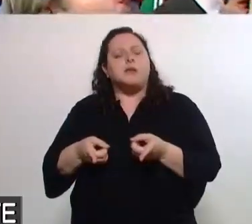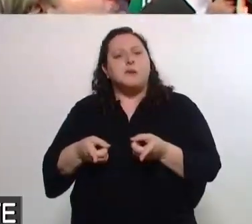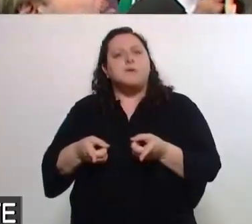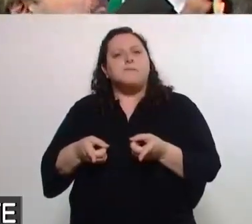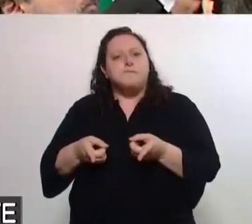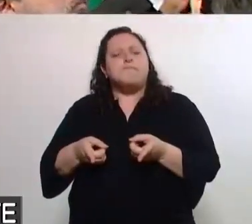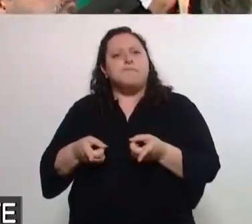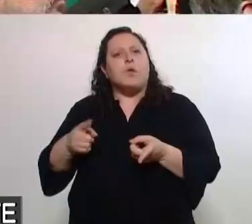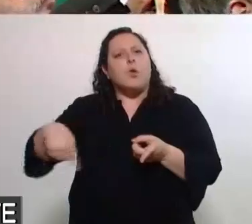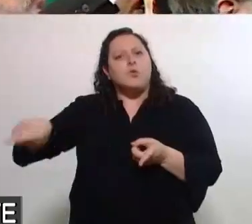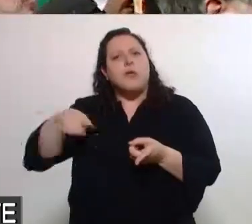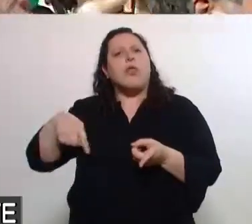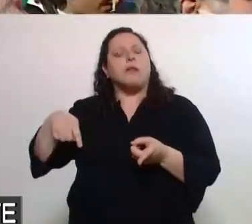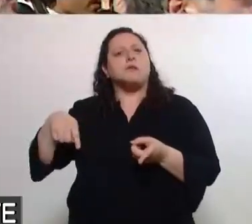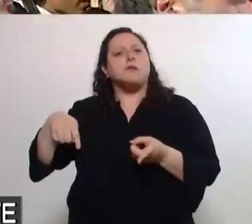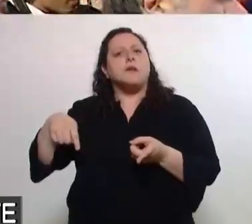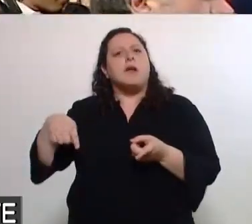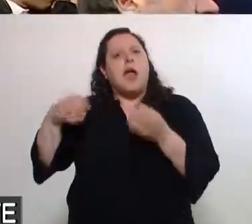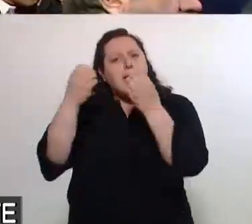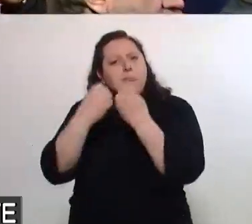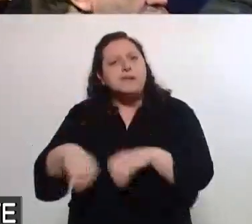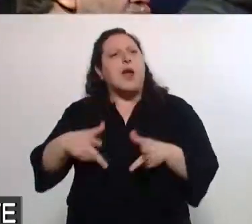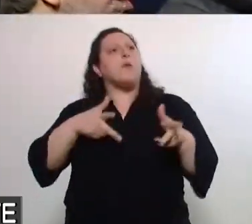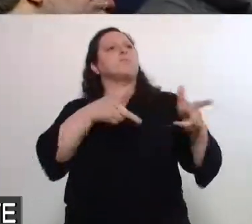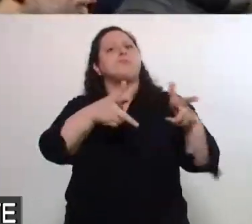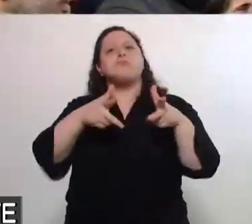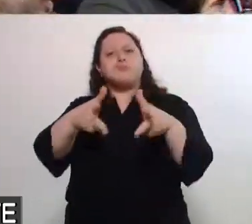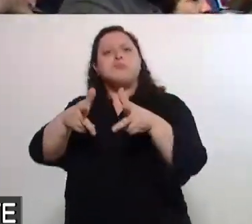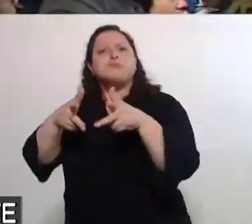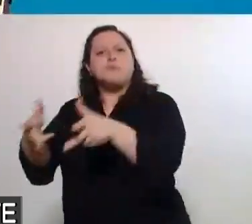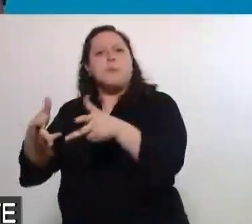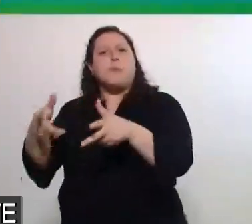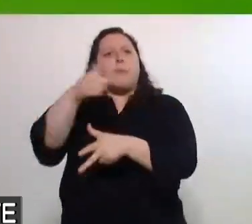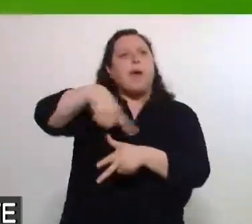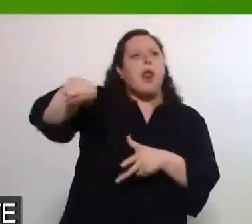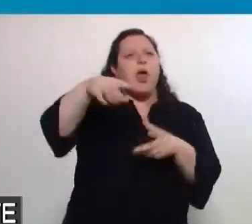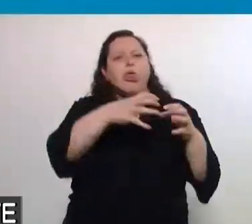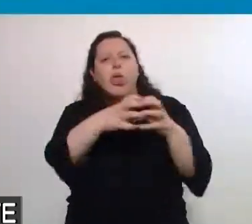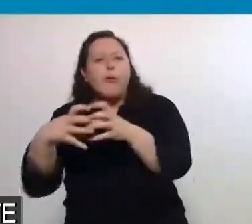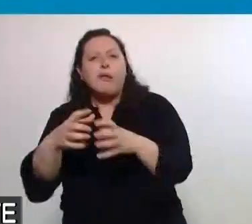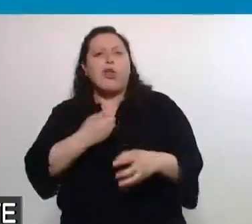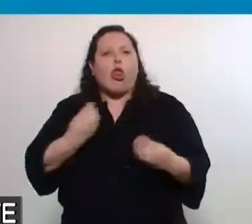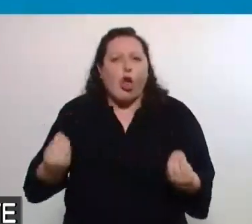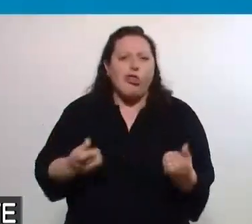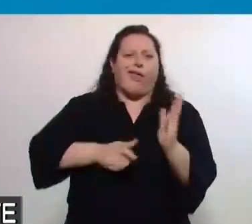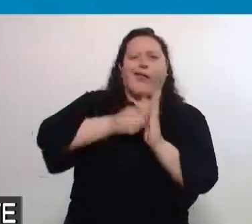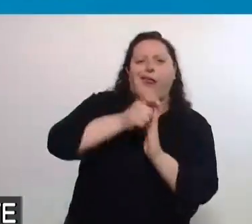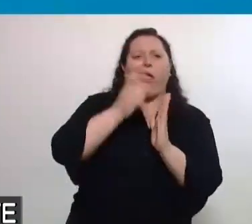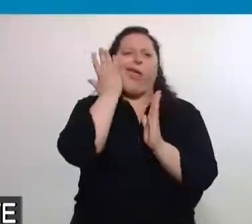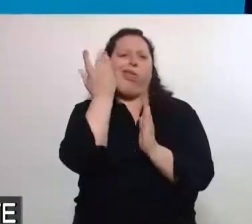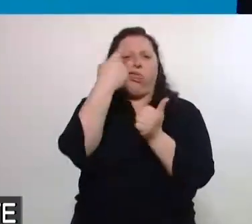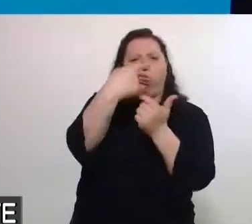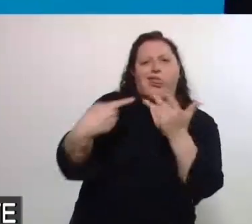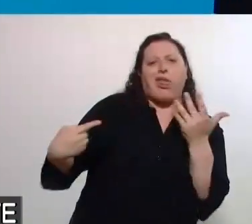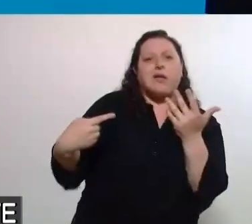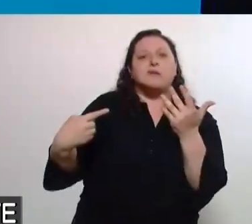a poder empezar a poder plantear en la agenda de debate en las redes la importancia de la